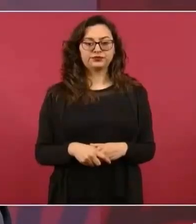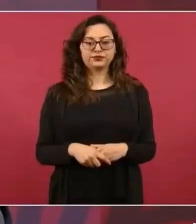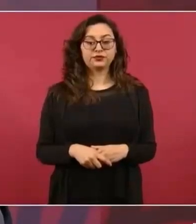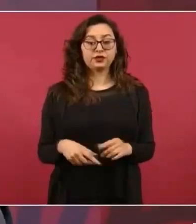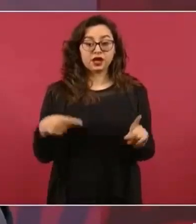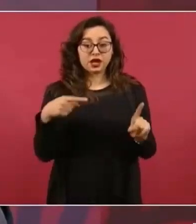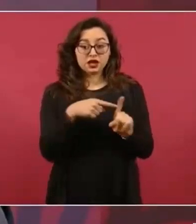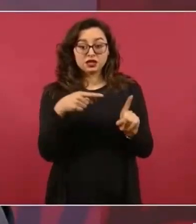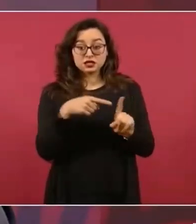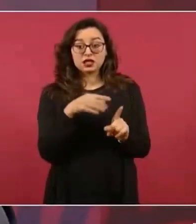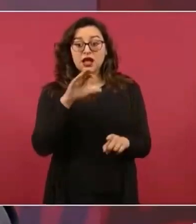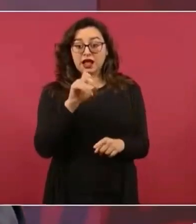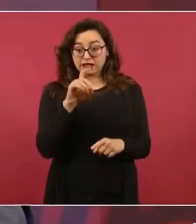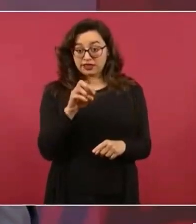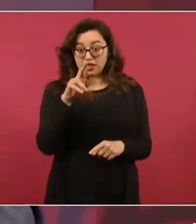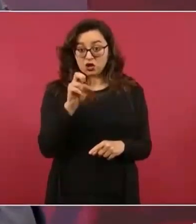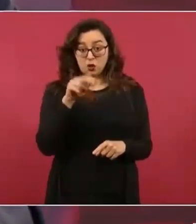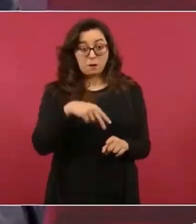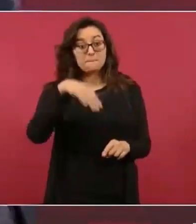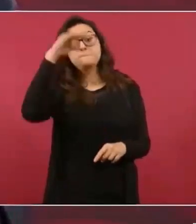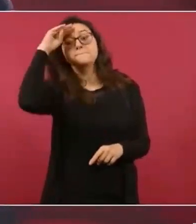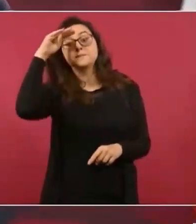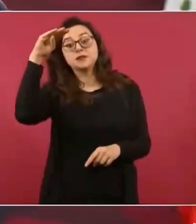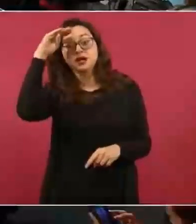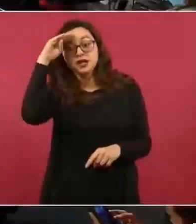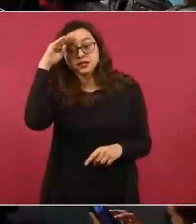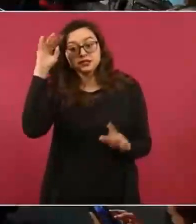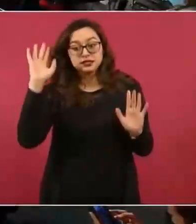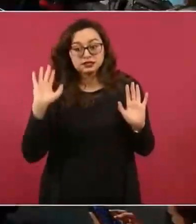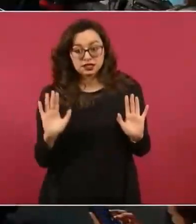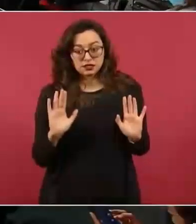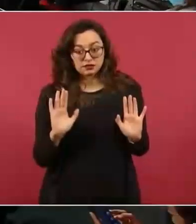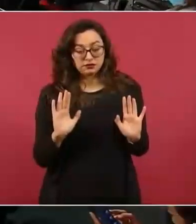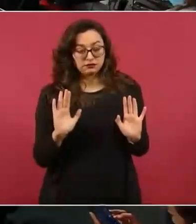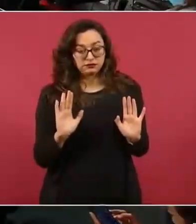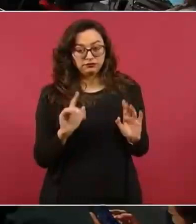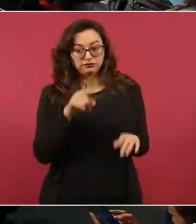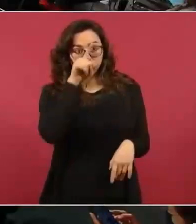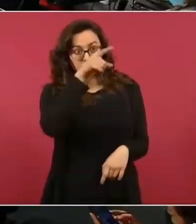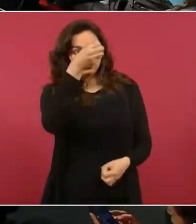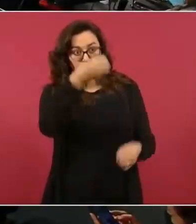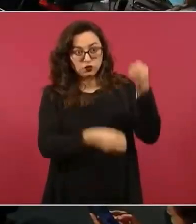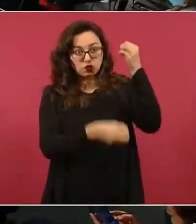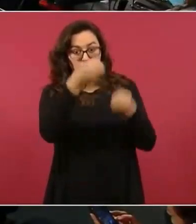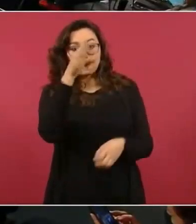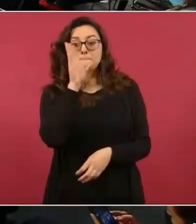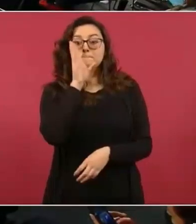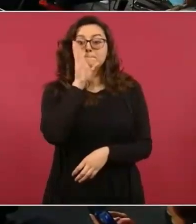y que se abra un buen debate,